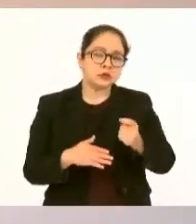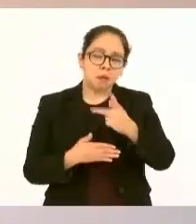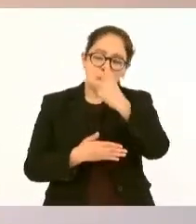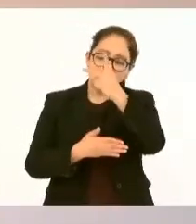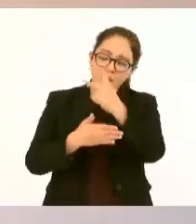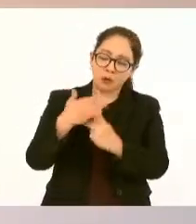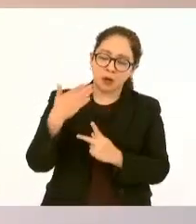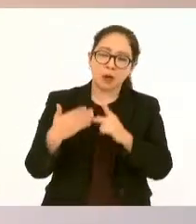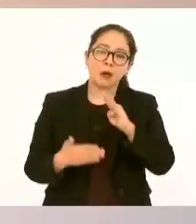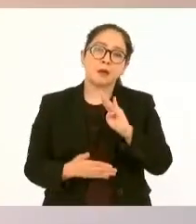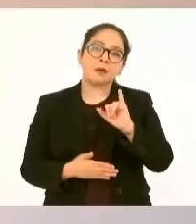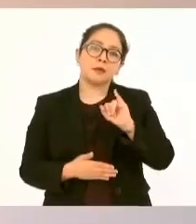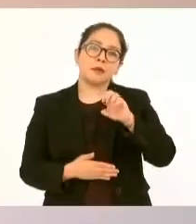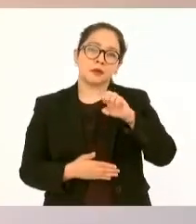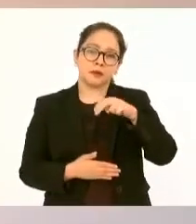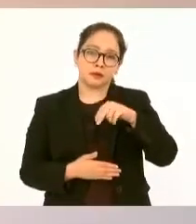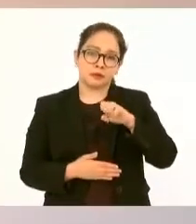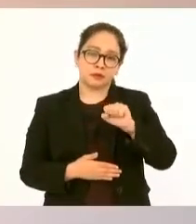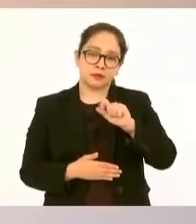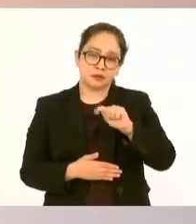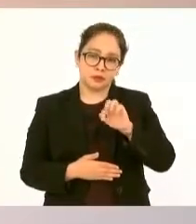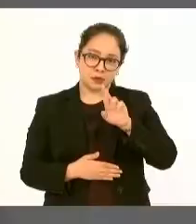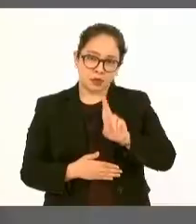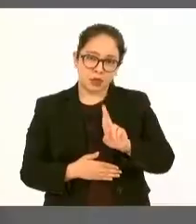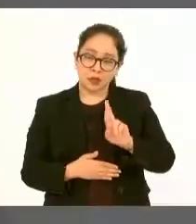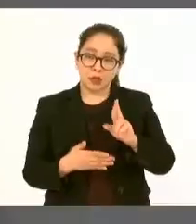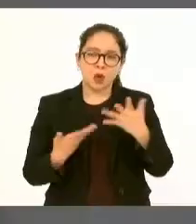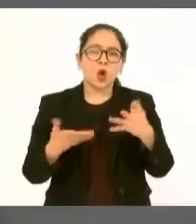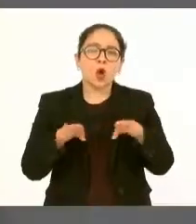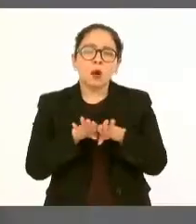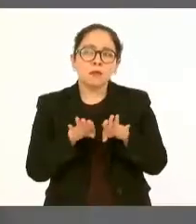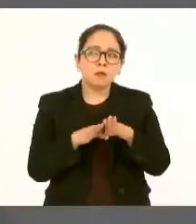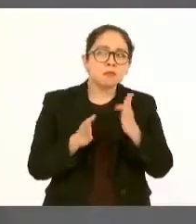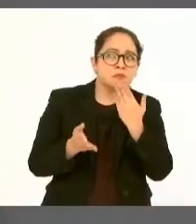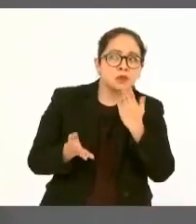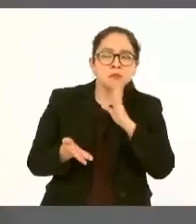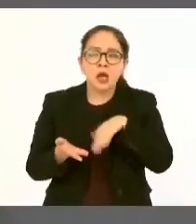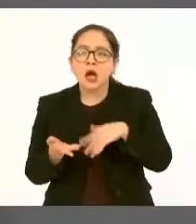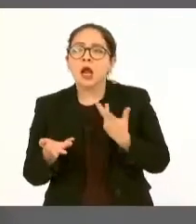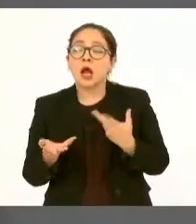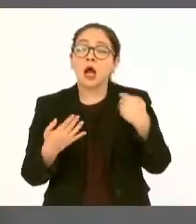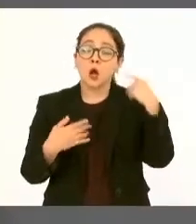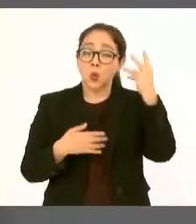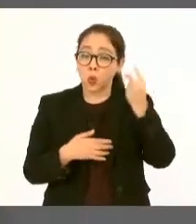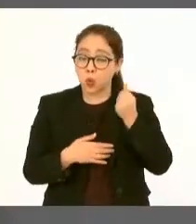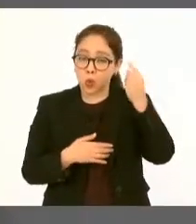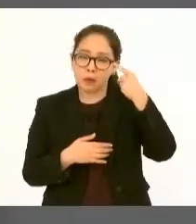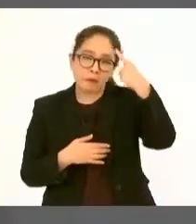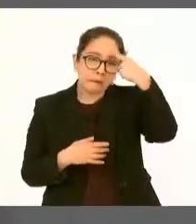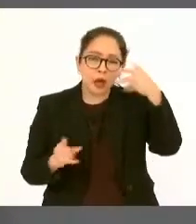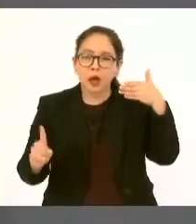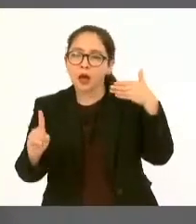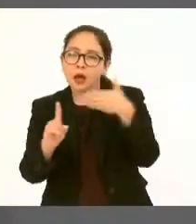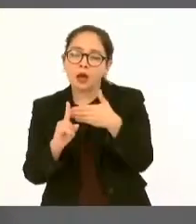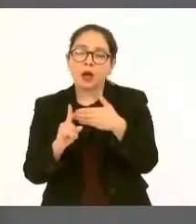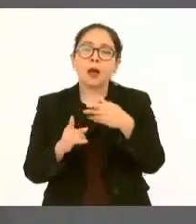dirigido a los adultos mayores, la pensión, adultos mayores